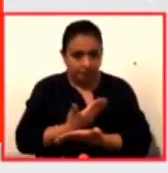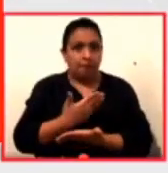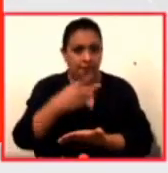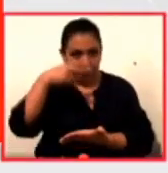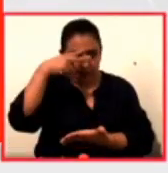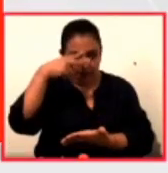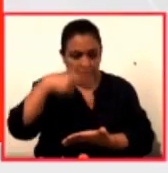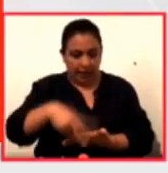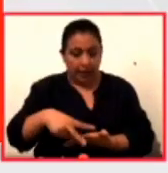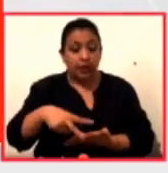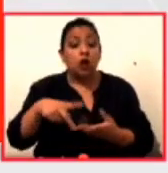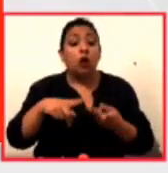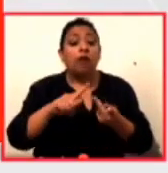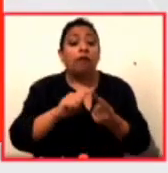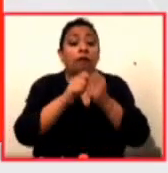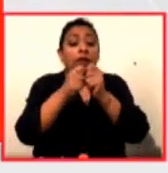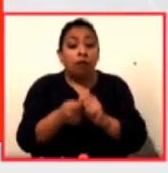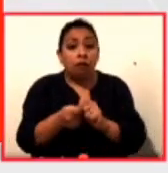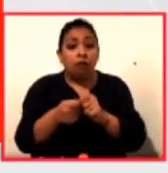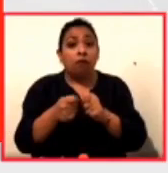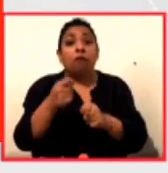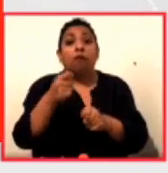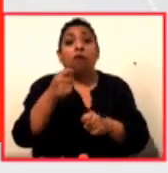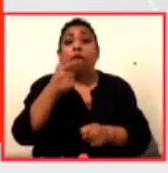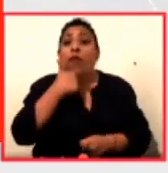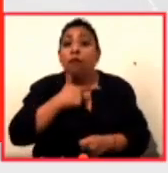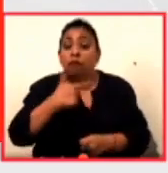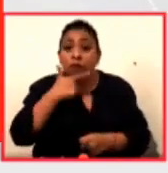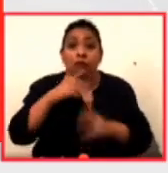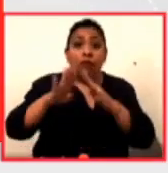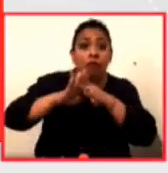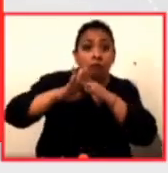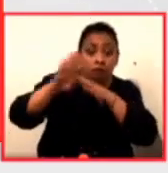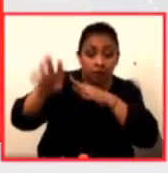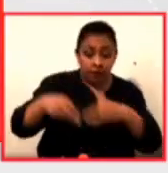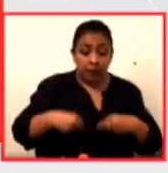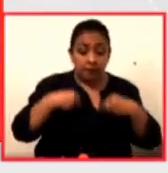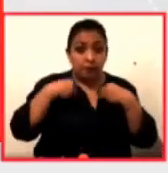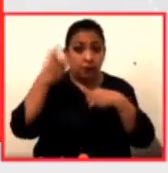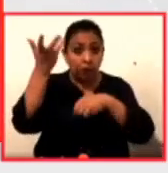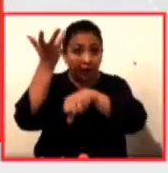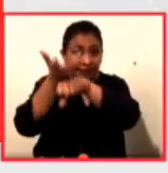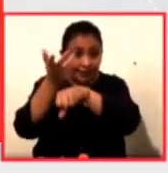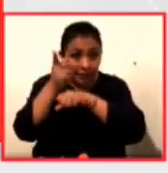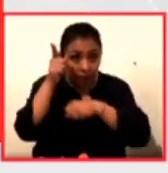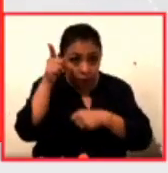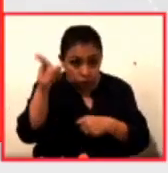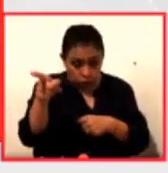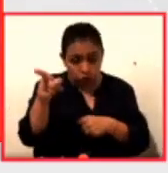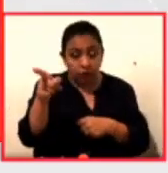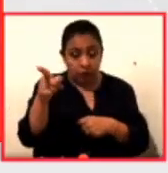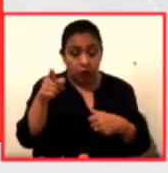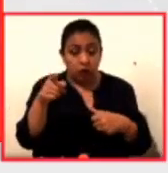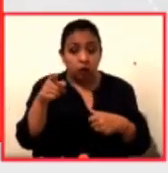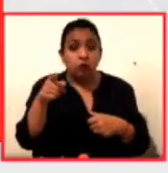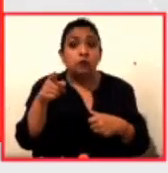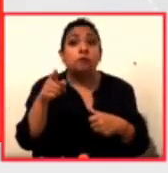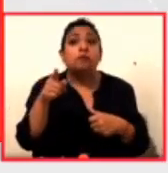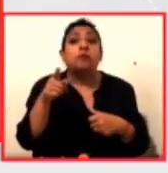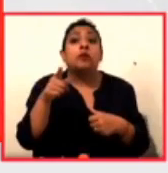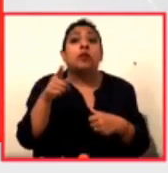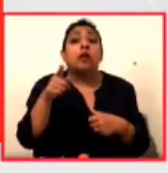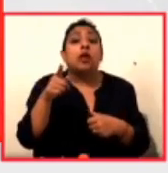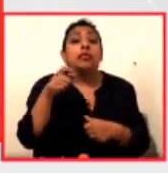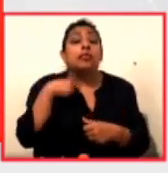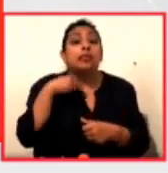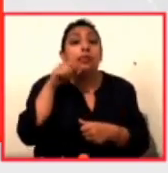lesbiana e inmigrante. Vivo en Estados Unidos y encarno